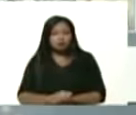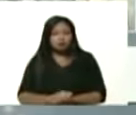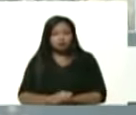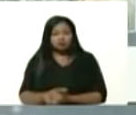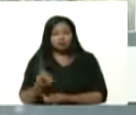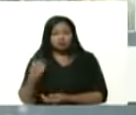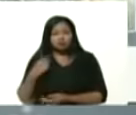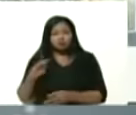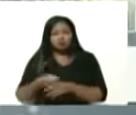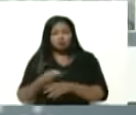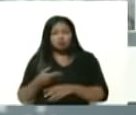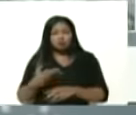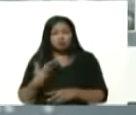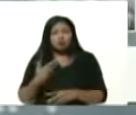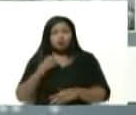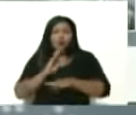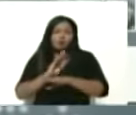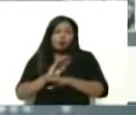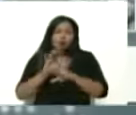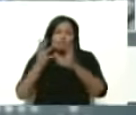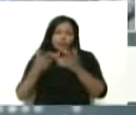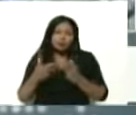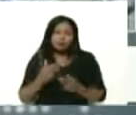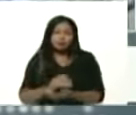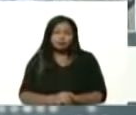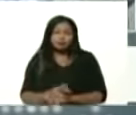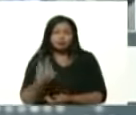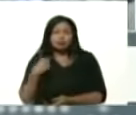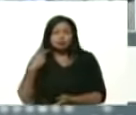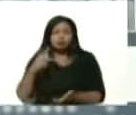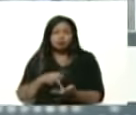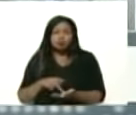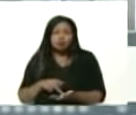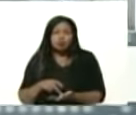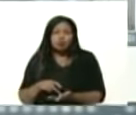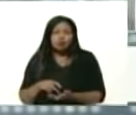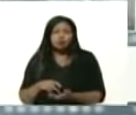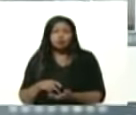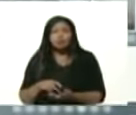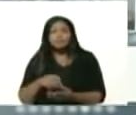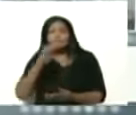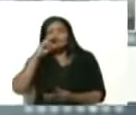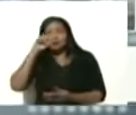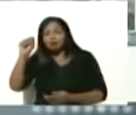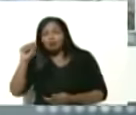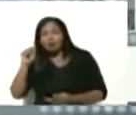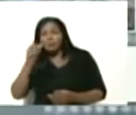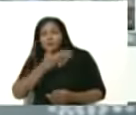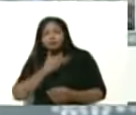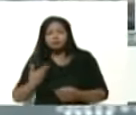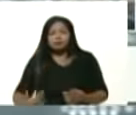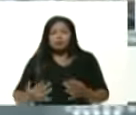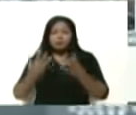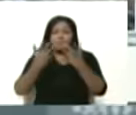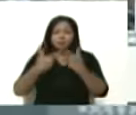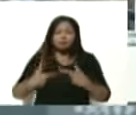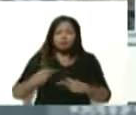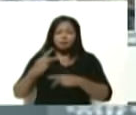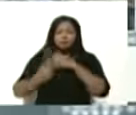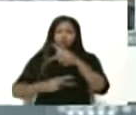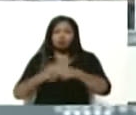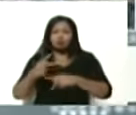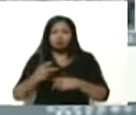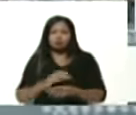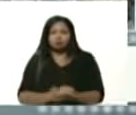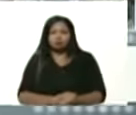protege al empresariado productivo aquí estoy yo Nicolás Maduro Moro el presidente del empresariado productivo